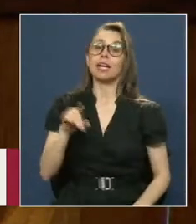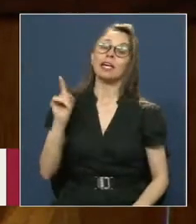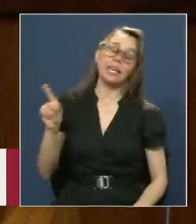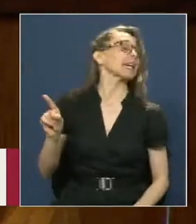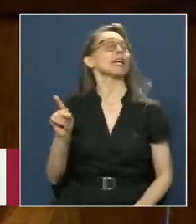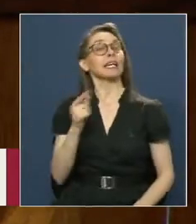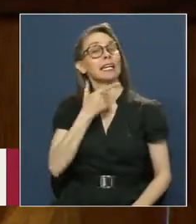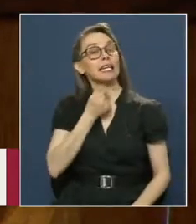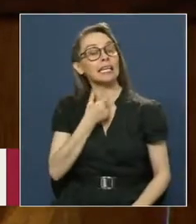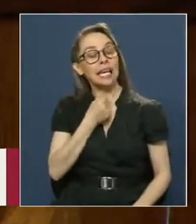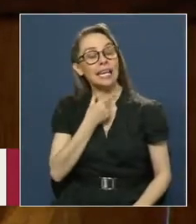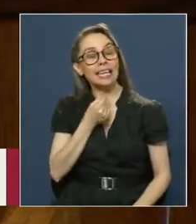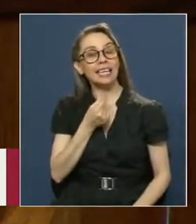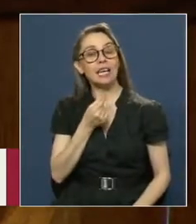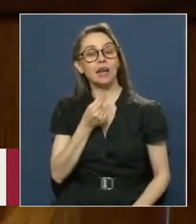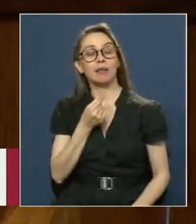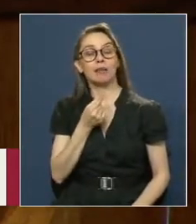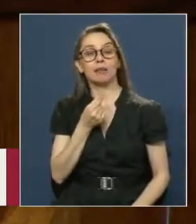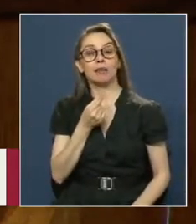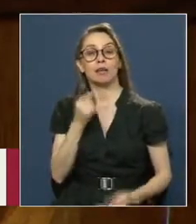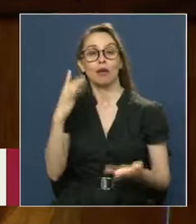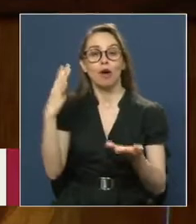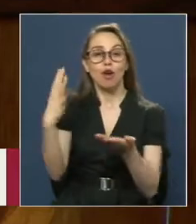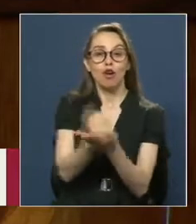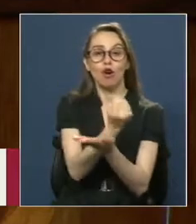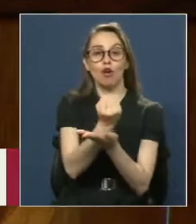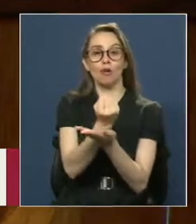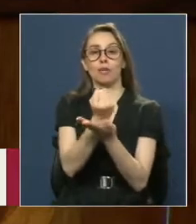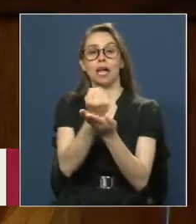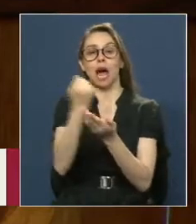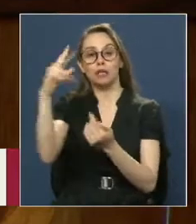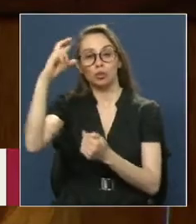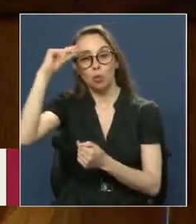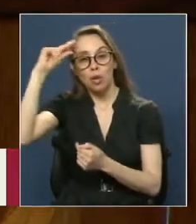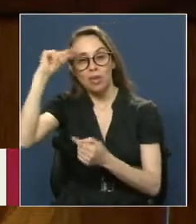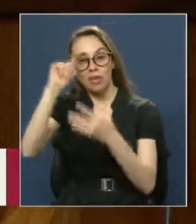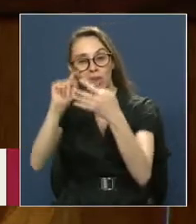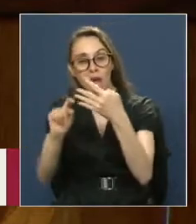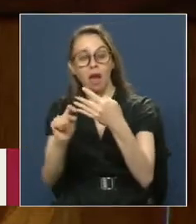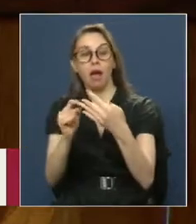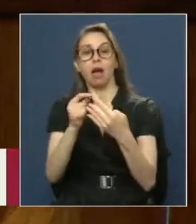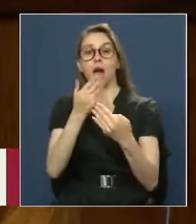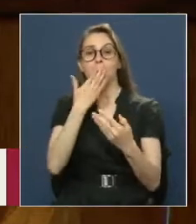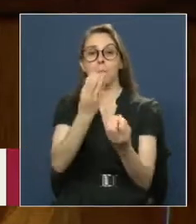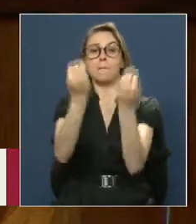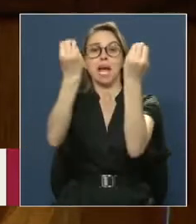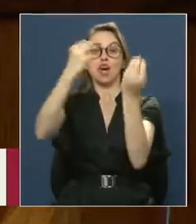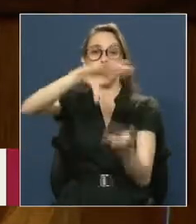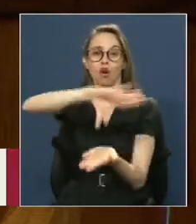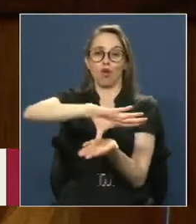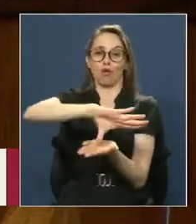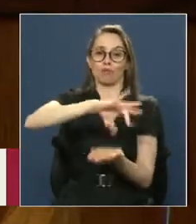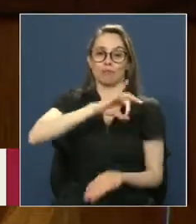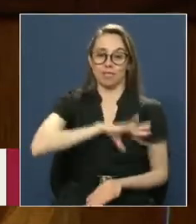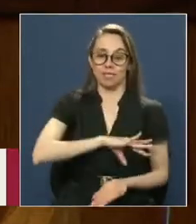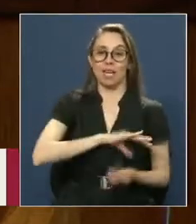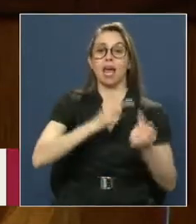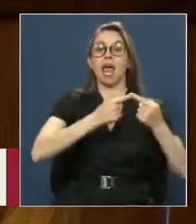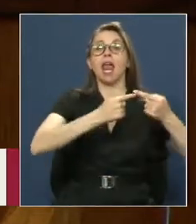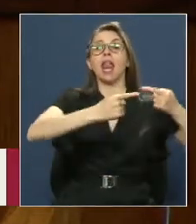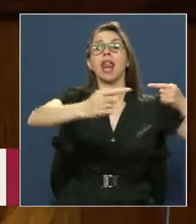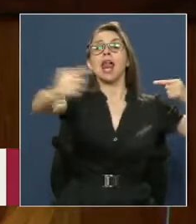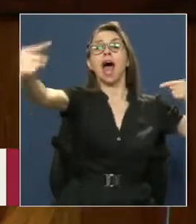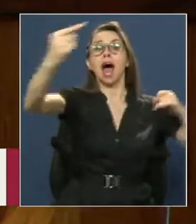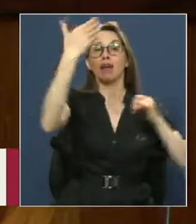Persecución De Buscar Sus ideales De mejorar El país En el largo Plazo De